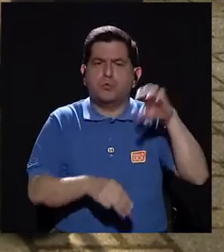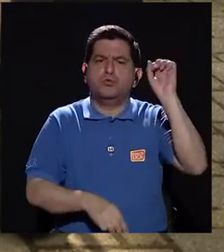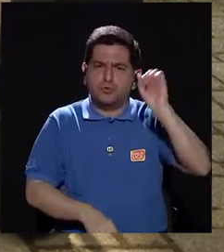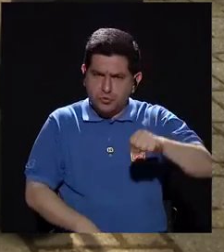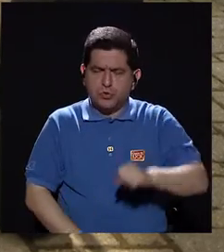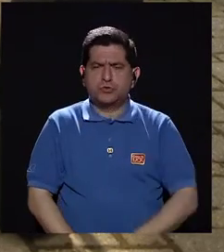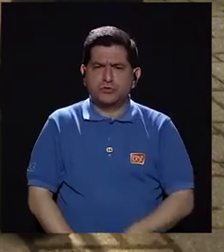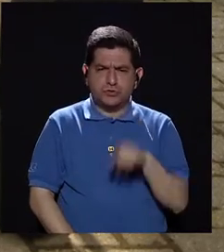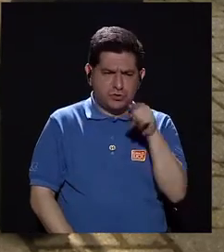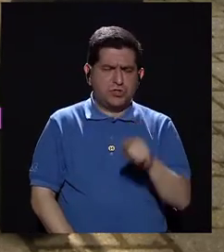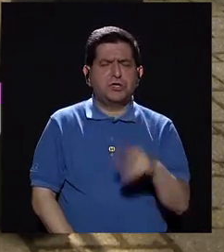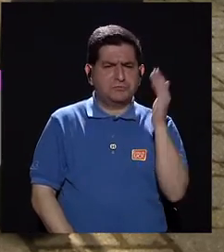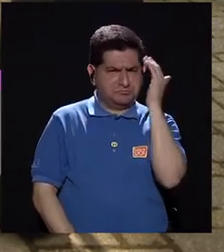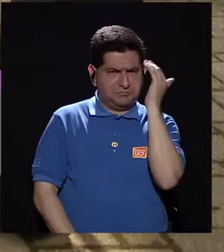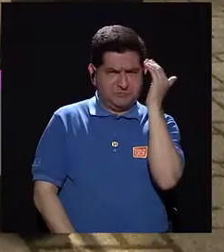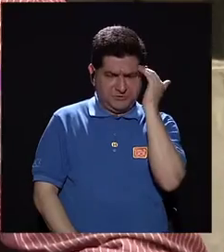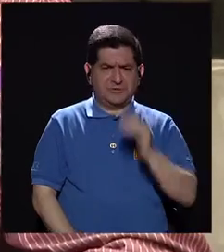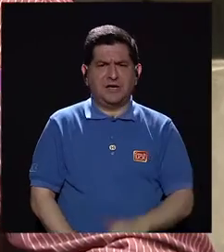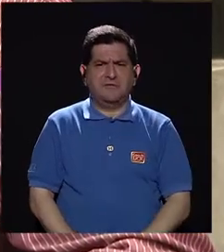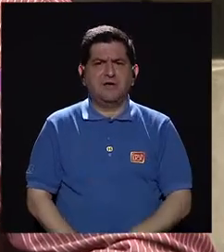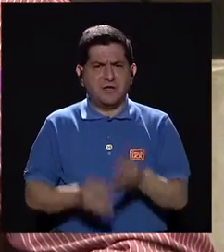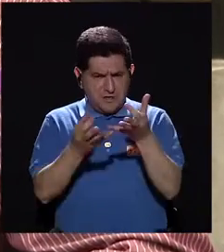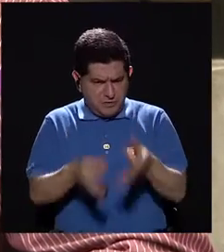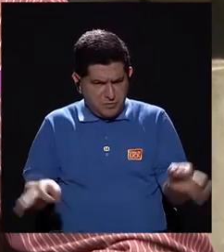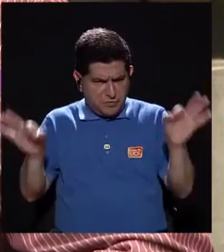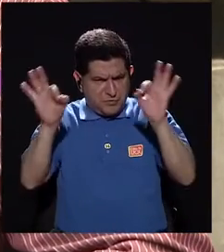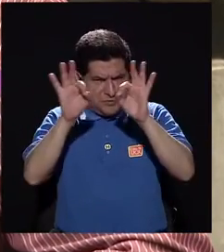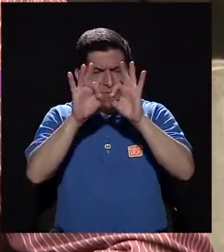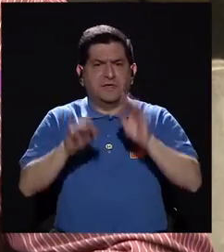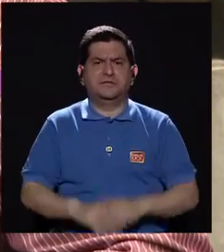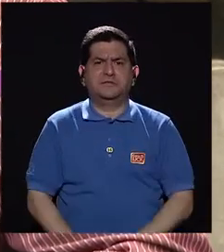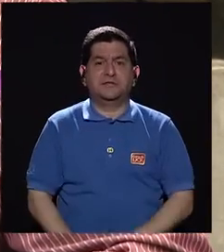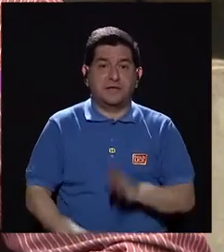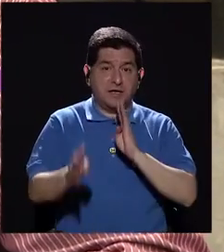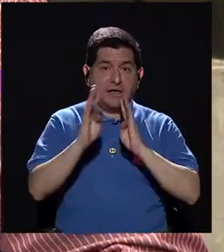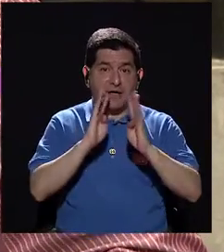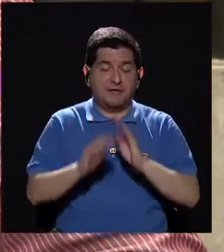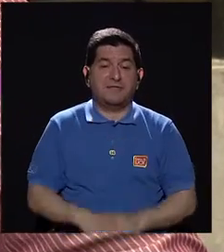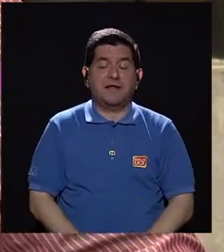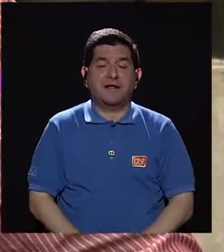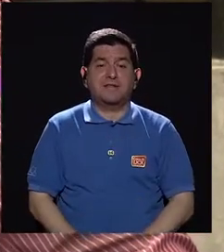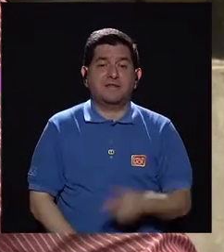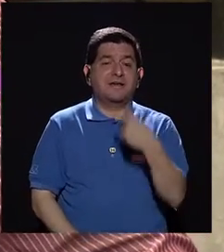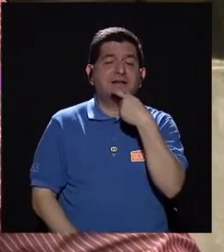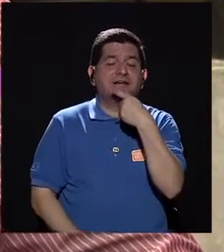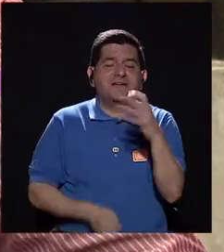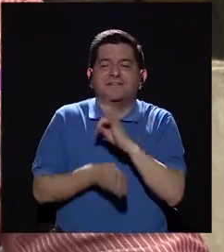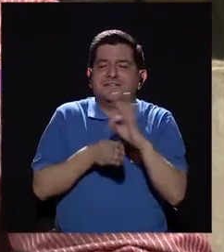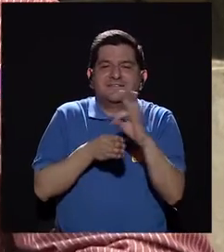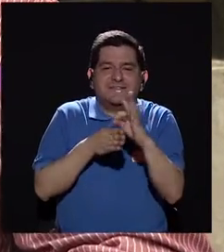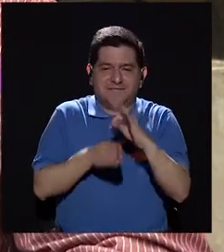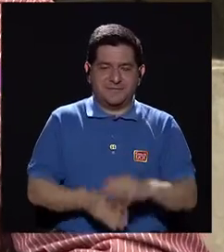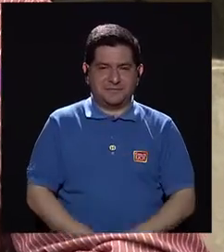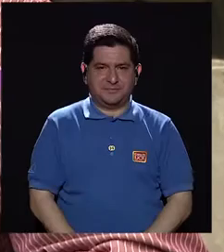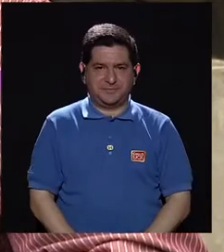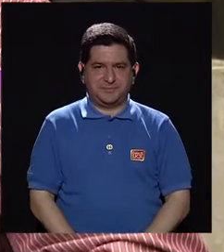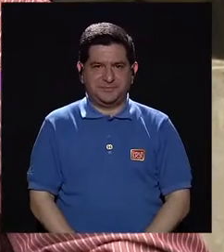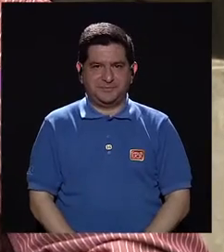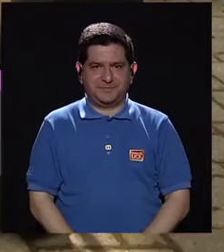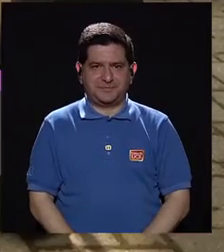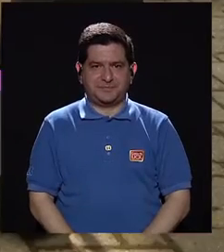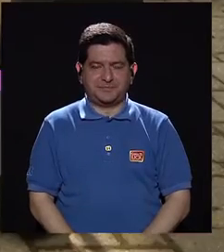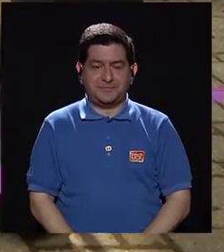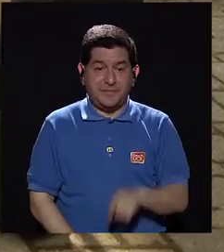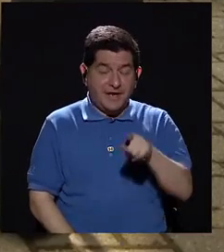mundial sí se conoce con una mayor fuerza. Y es que vamos a ver de qué se trata la risoterapia. Bueno, que